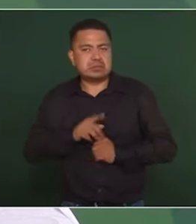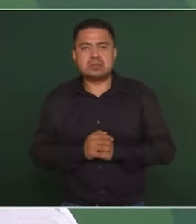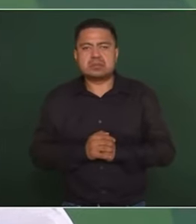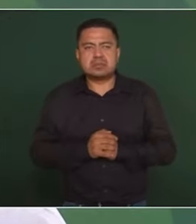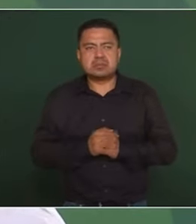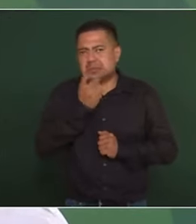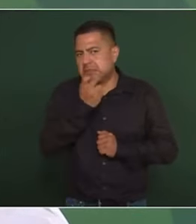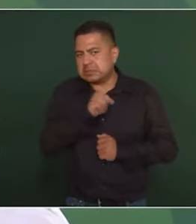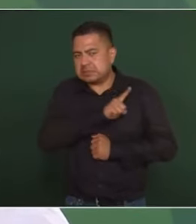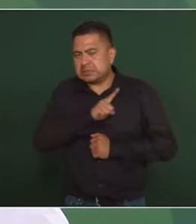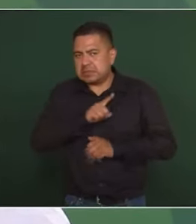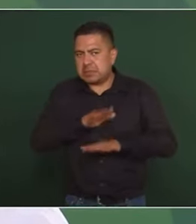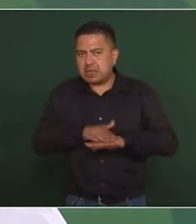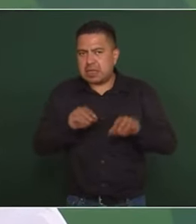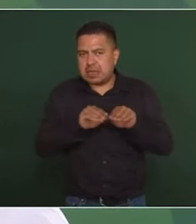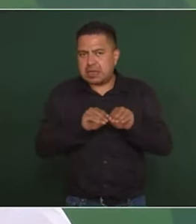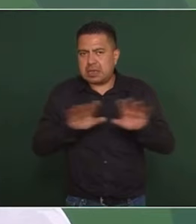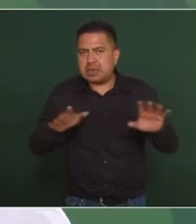Eso debe de quedar muy claro.